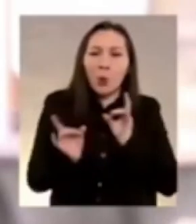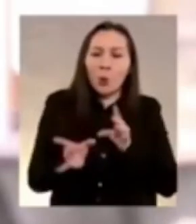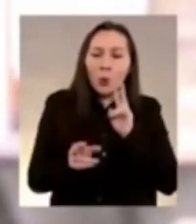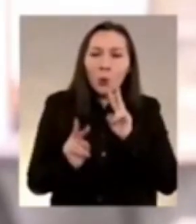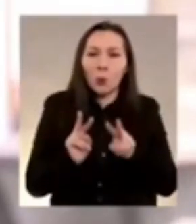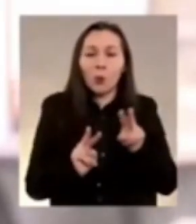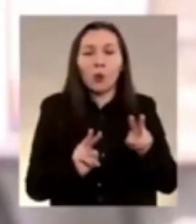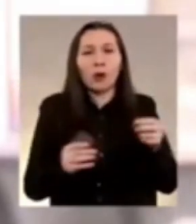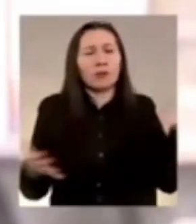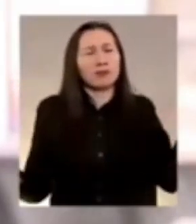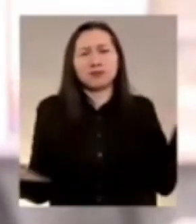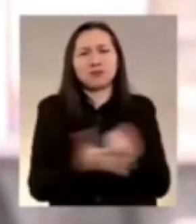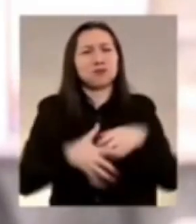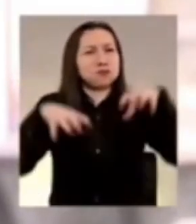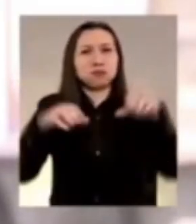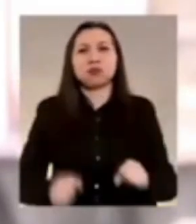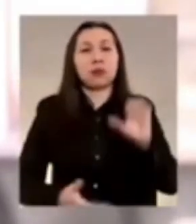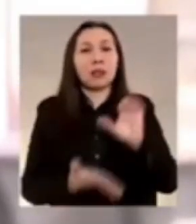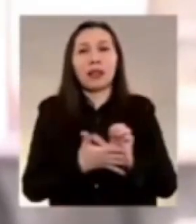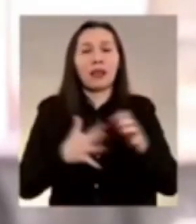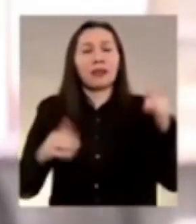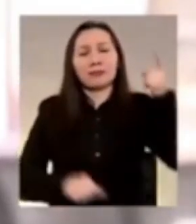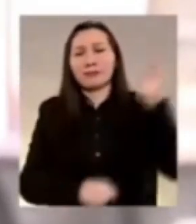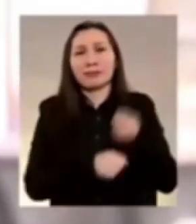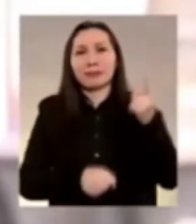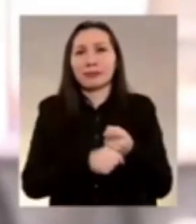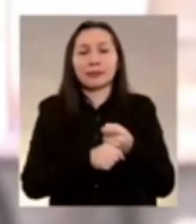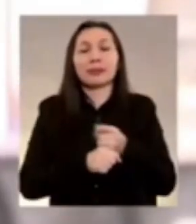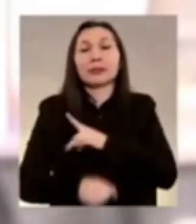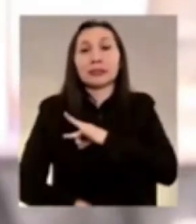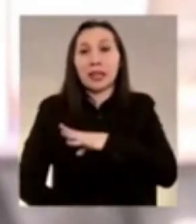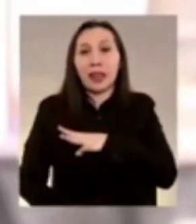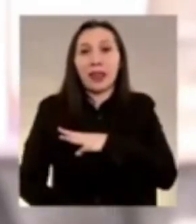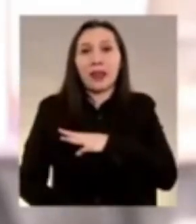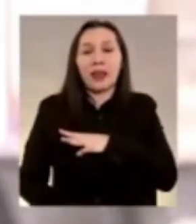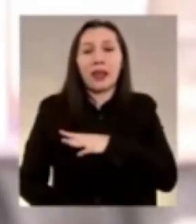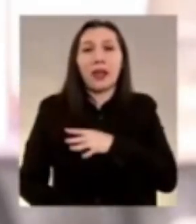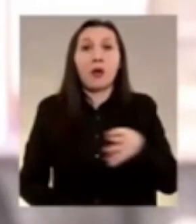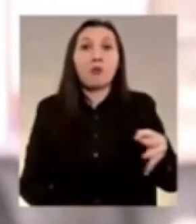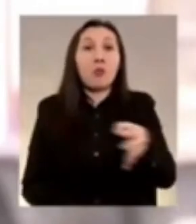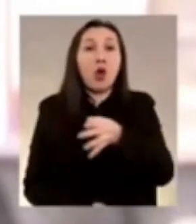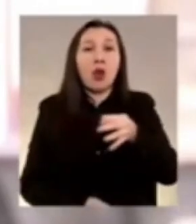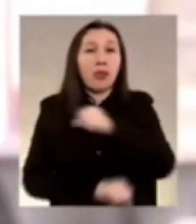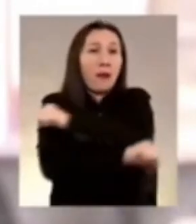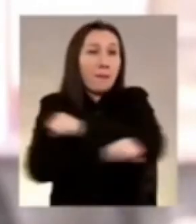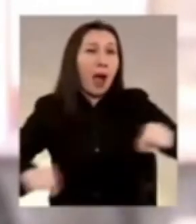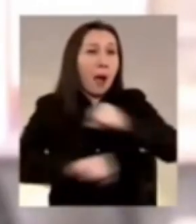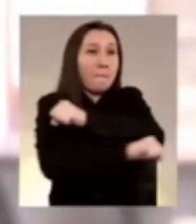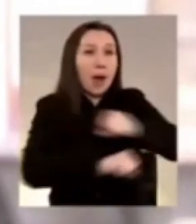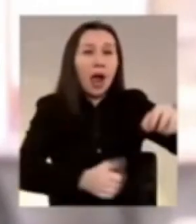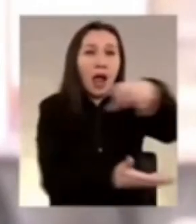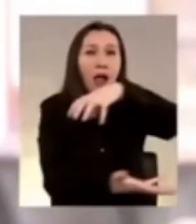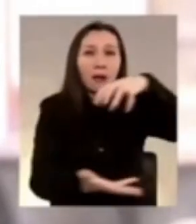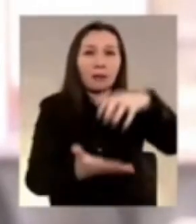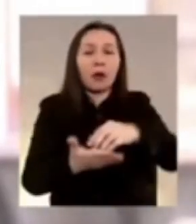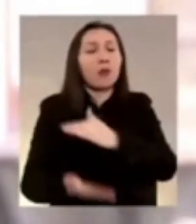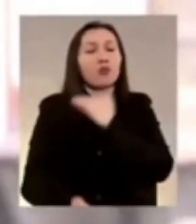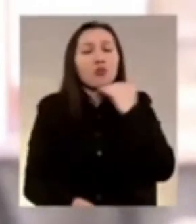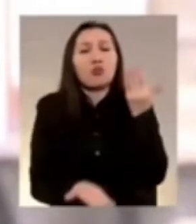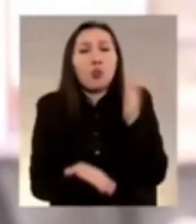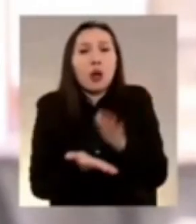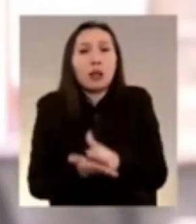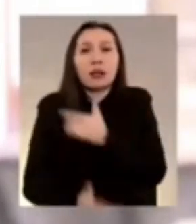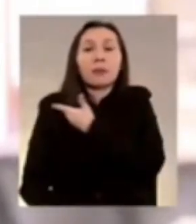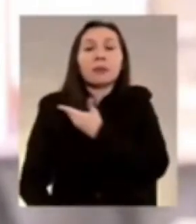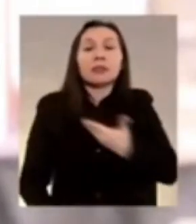el golpe de estado y la dictadura chilena la moneda bombardeada la muerte del presidente